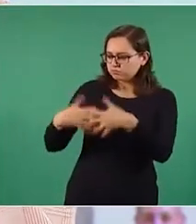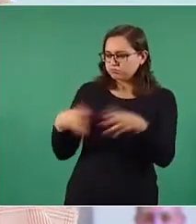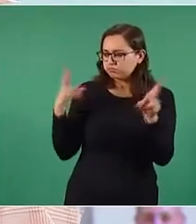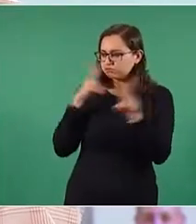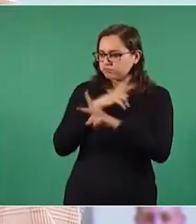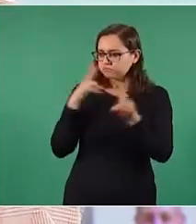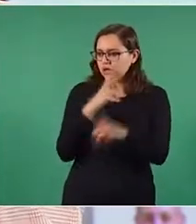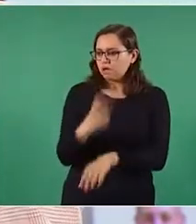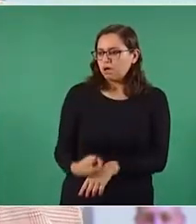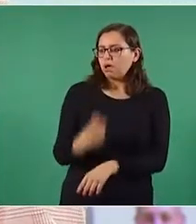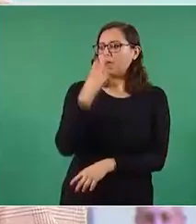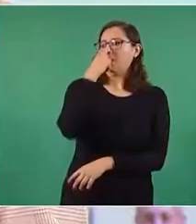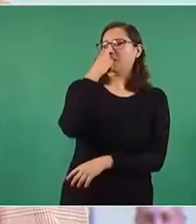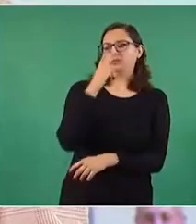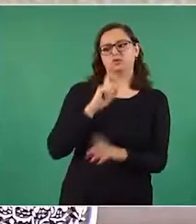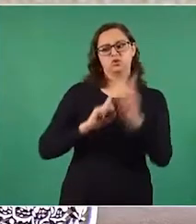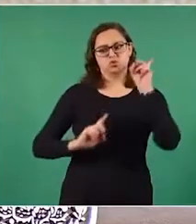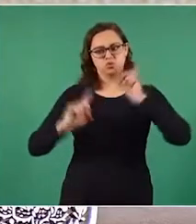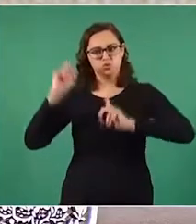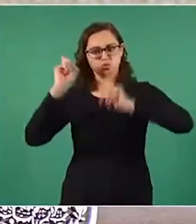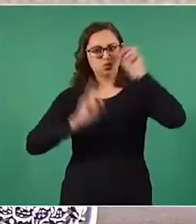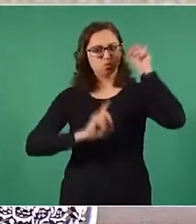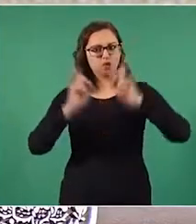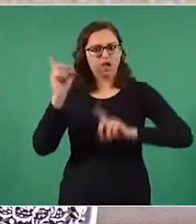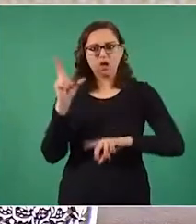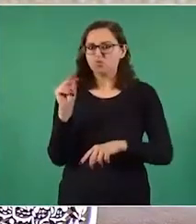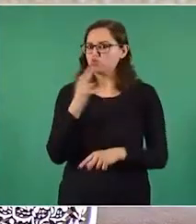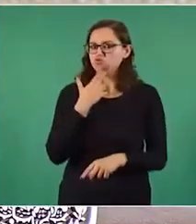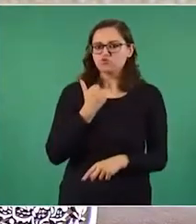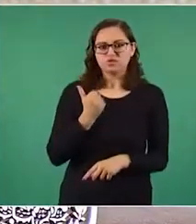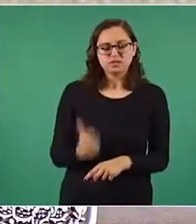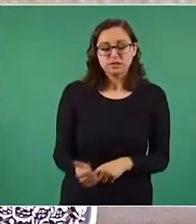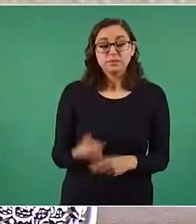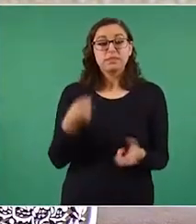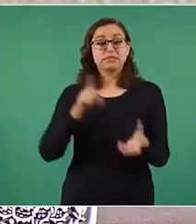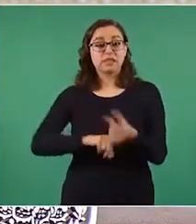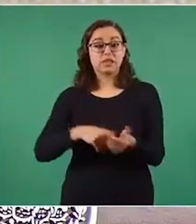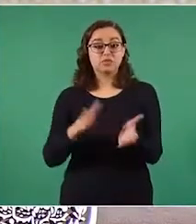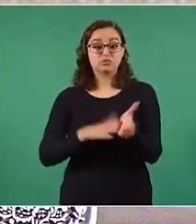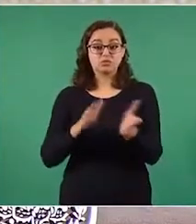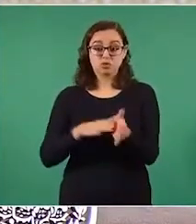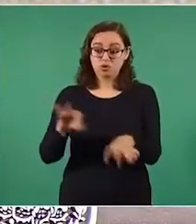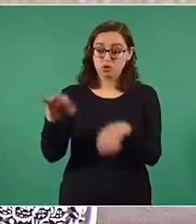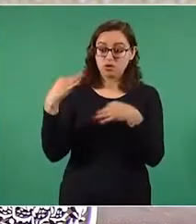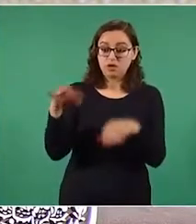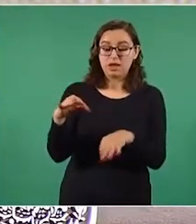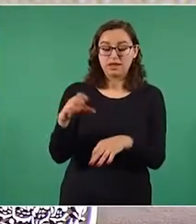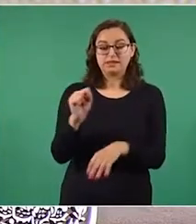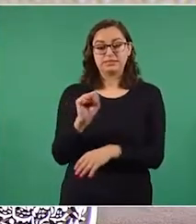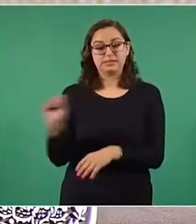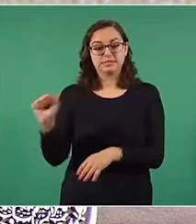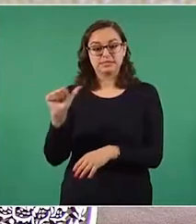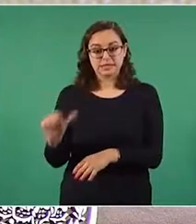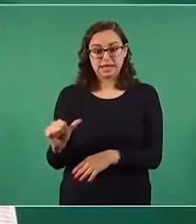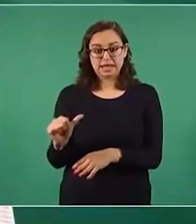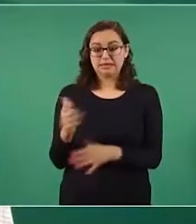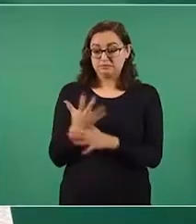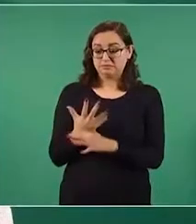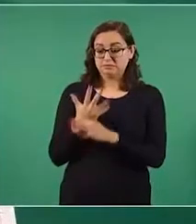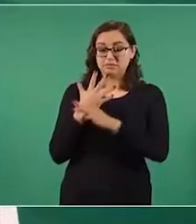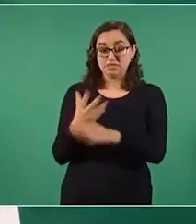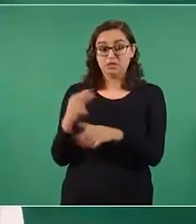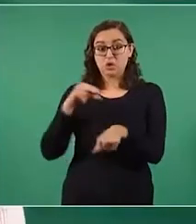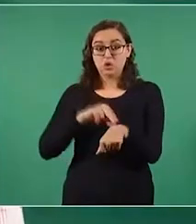para enfermos de COVID-19. Asegura que en un documento interno de la Secretaría de Salud revela que algunos